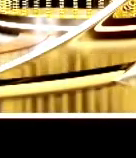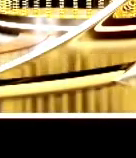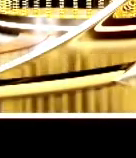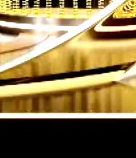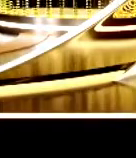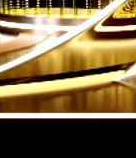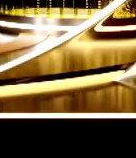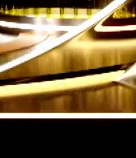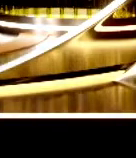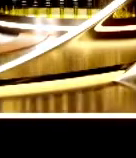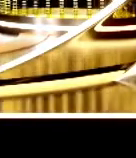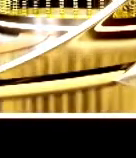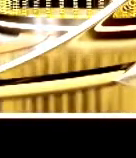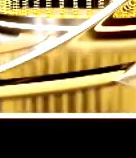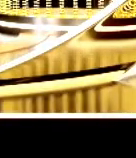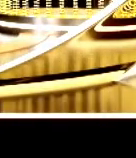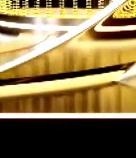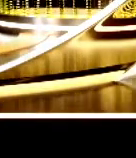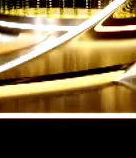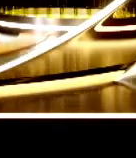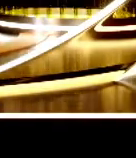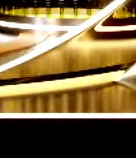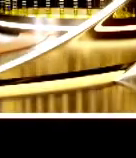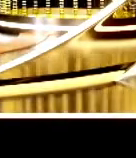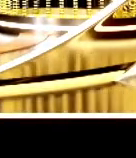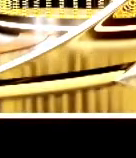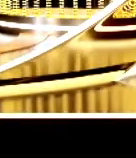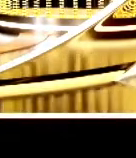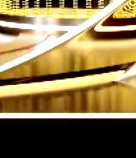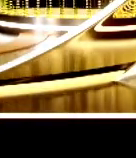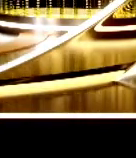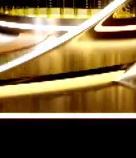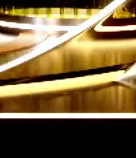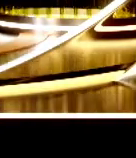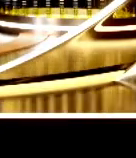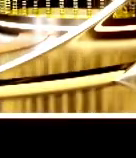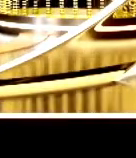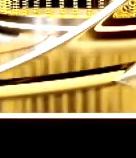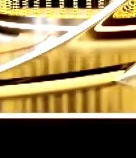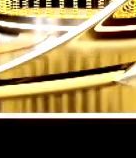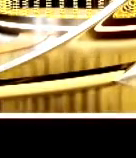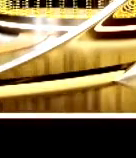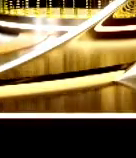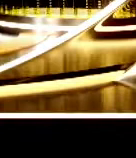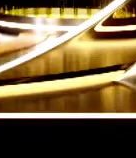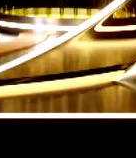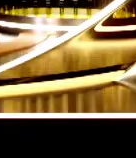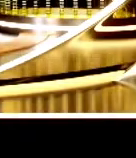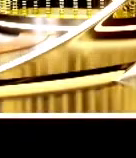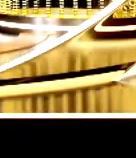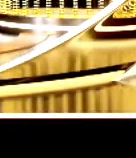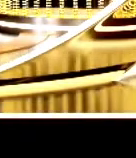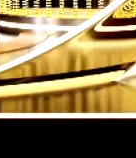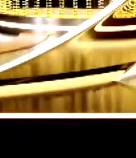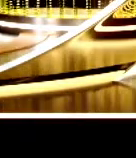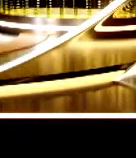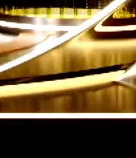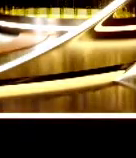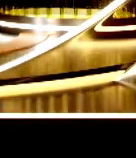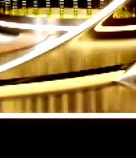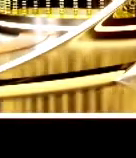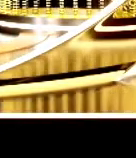Hola a todos. Mi nombre es Marlene Torres y soy parte de la empresa Grupo Amistad, que a partir de este año somos empresa socialmente